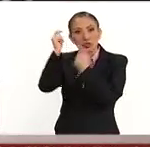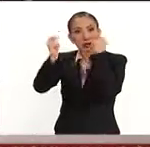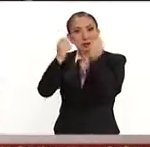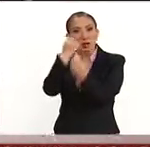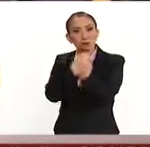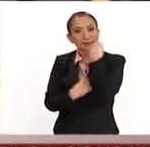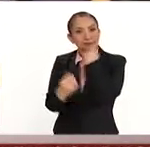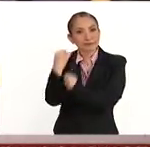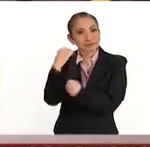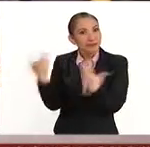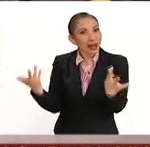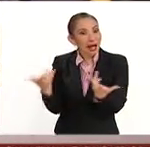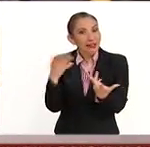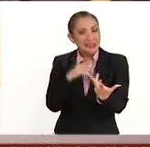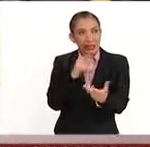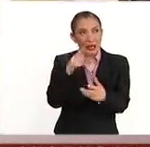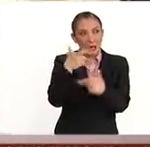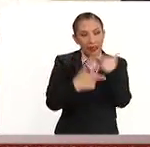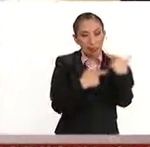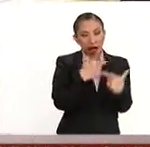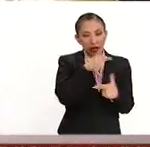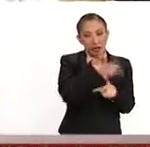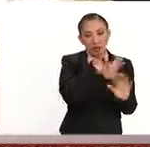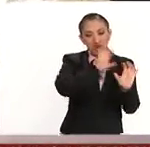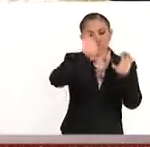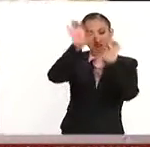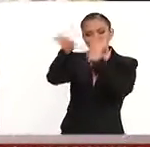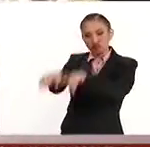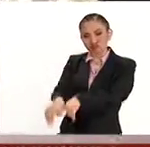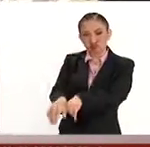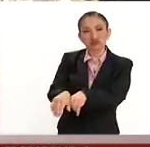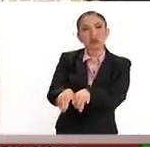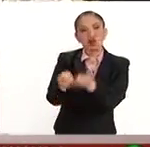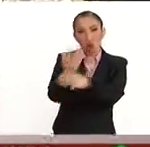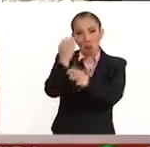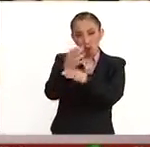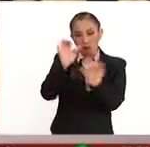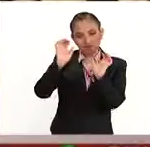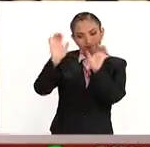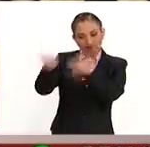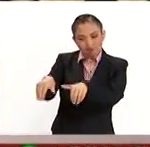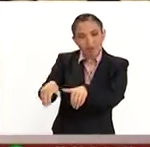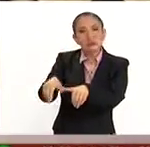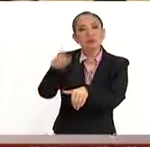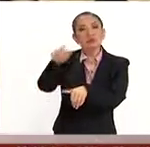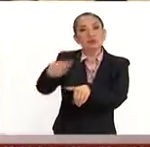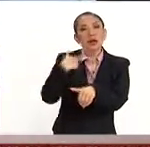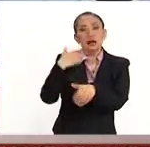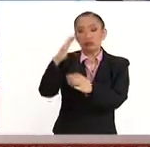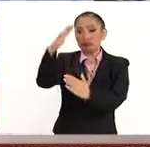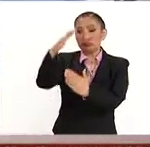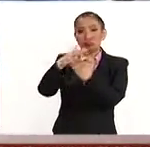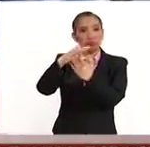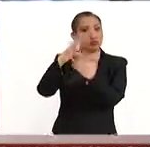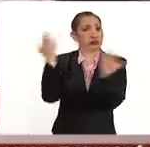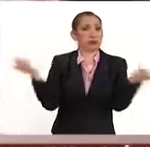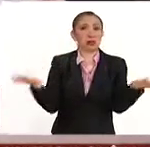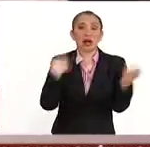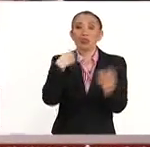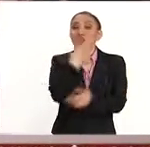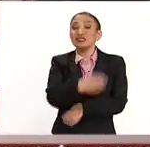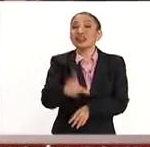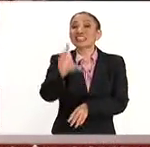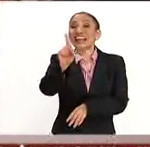La generación que ingresó en esta proporción, específicamente no ingresó, agotó el tope de demanda y fueron